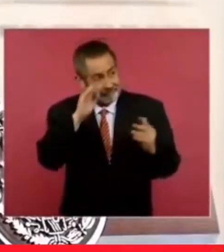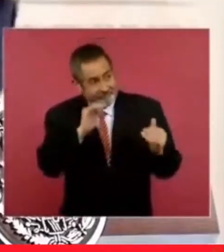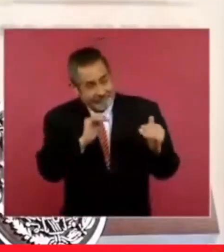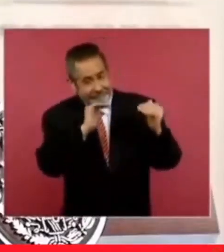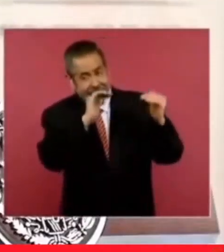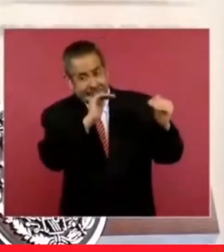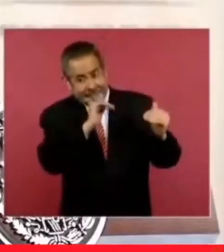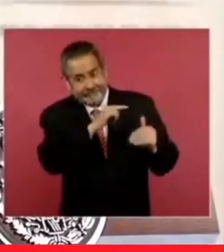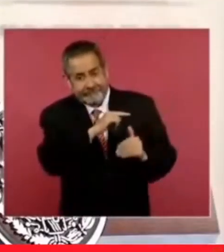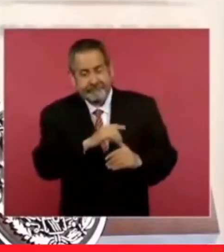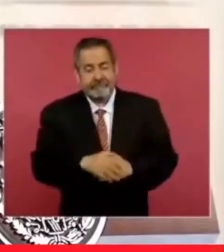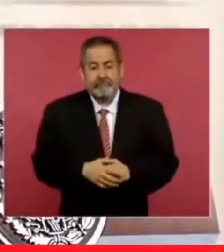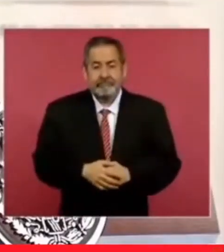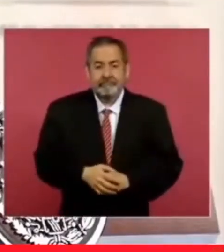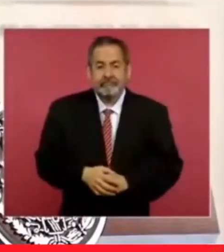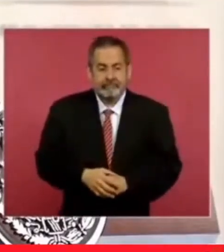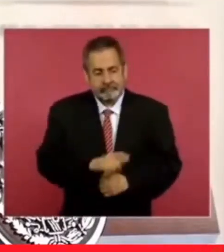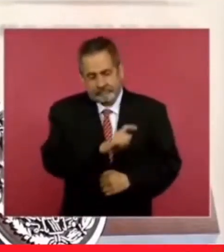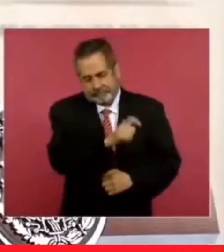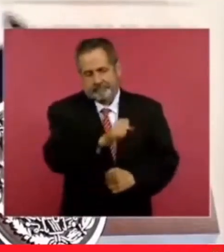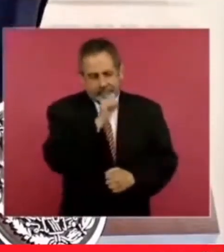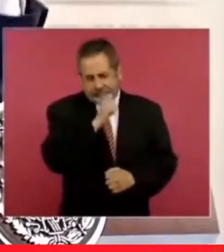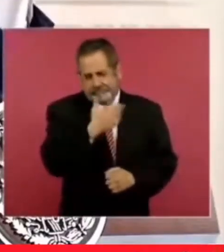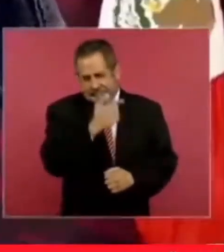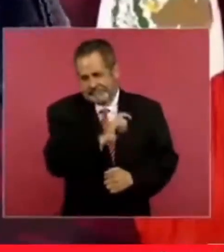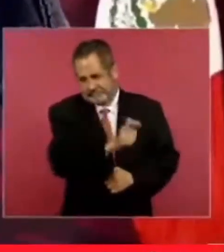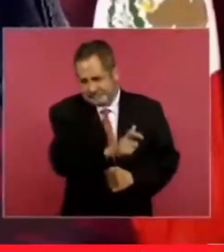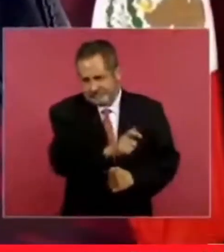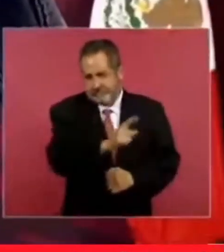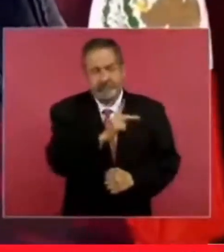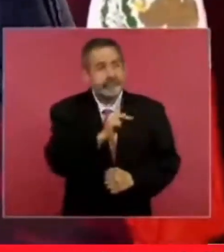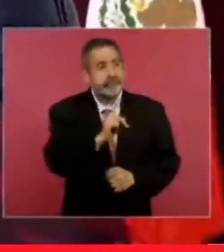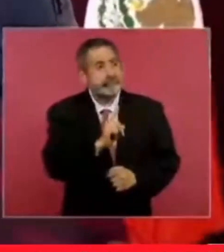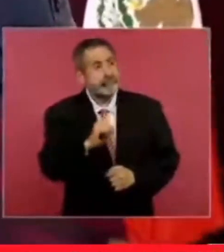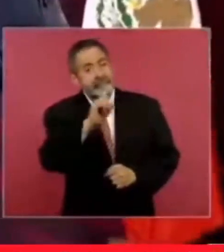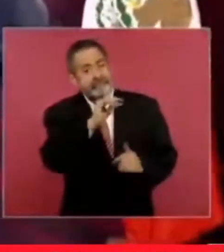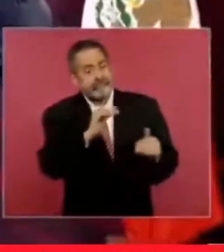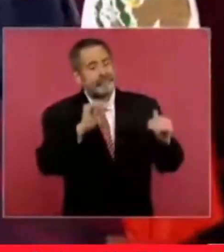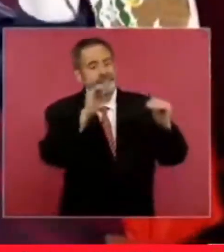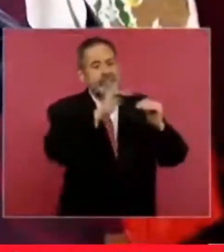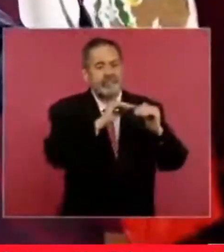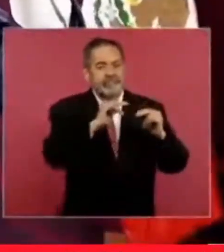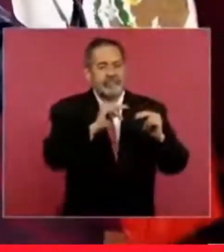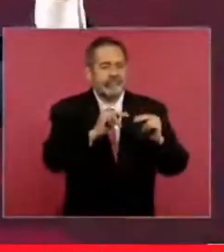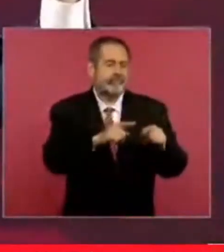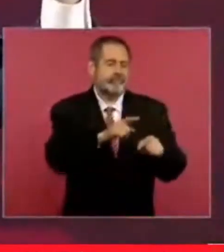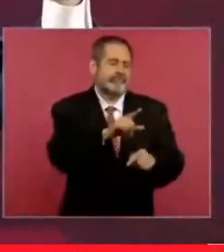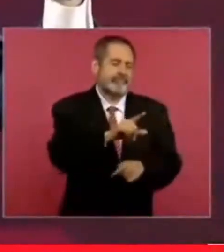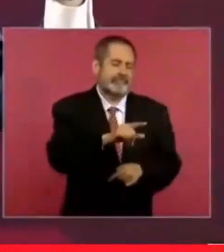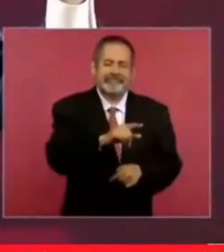les pagan bien pues pero hay nivelitos